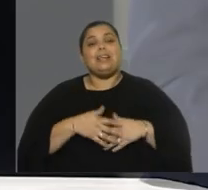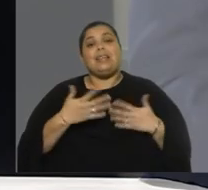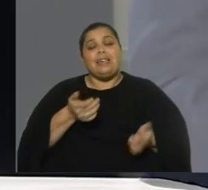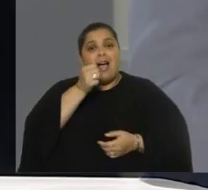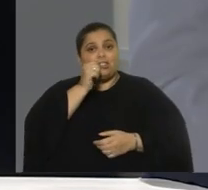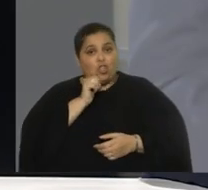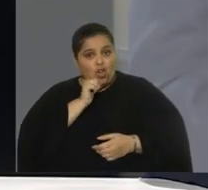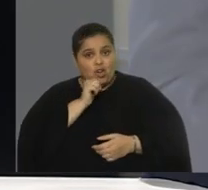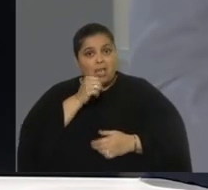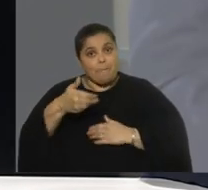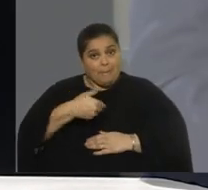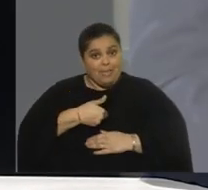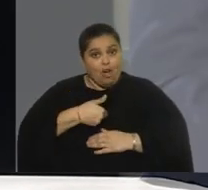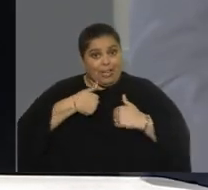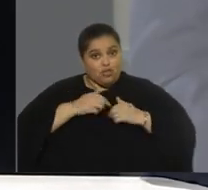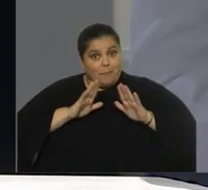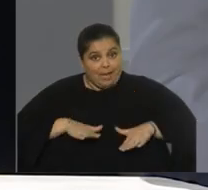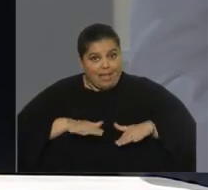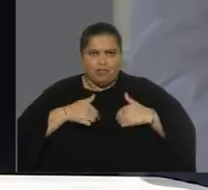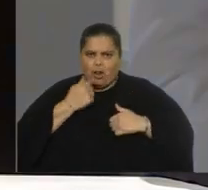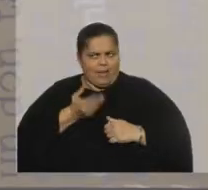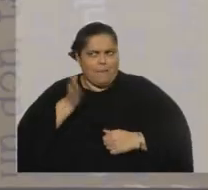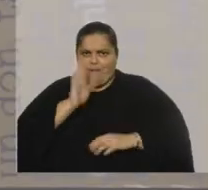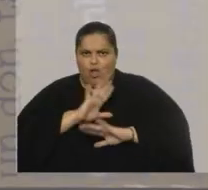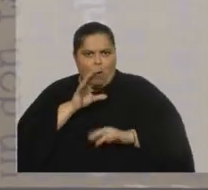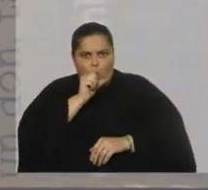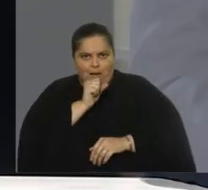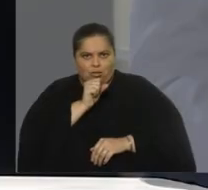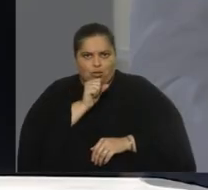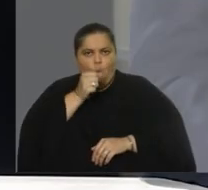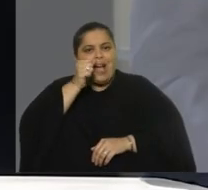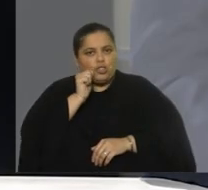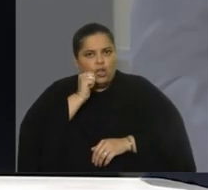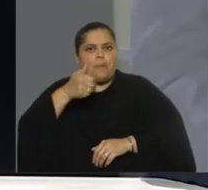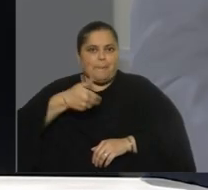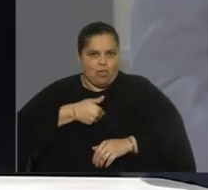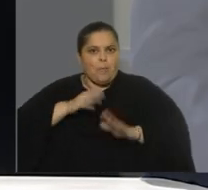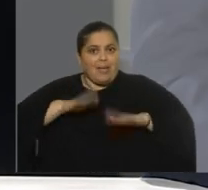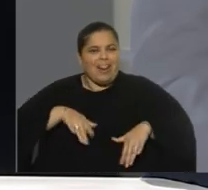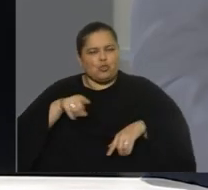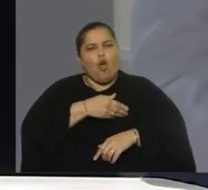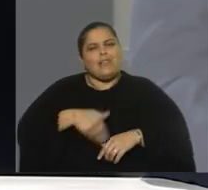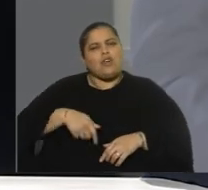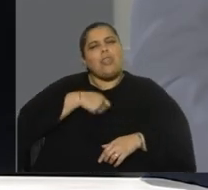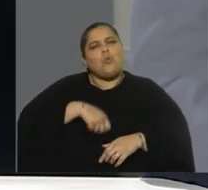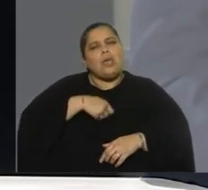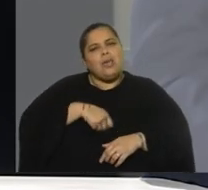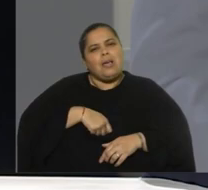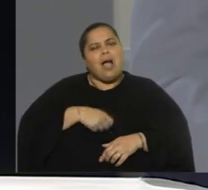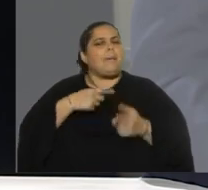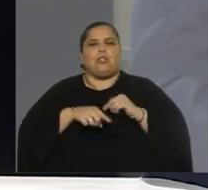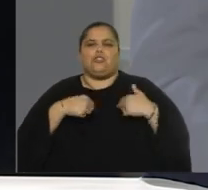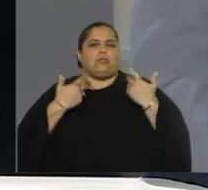me pidió que me quedara, cuando yo le dije me voy porque no aguanto en el gobierno de Mujica y me pidió que me quedara, pero no,